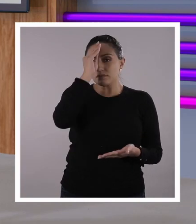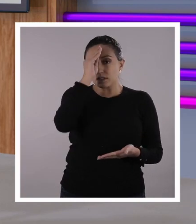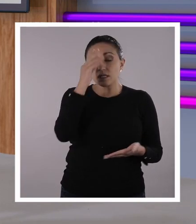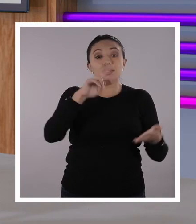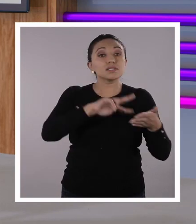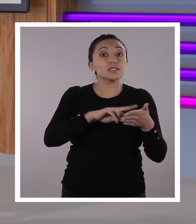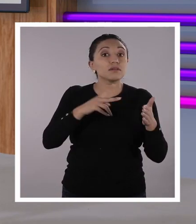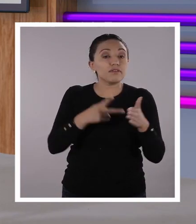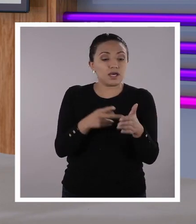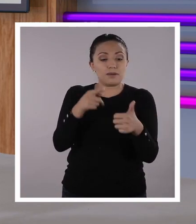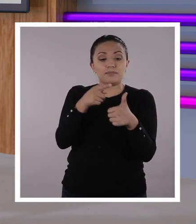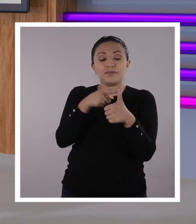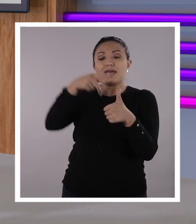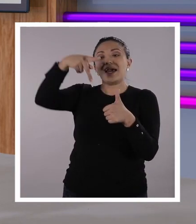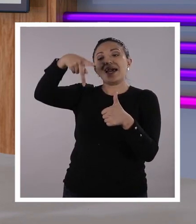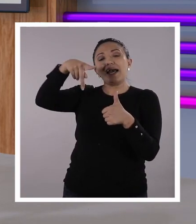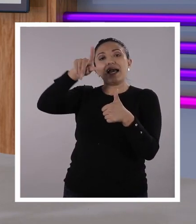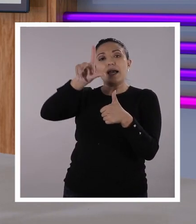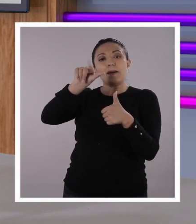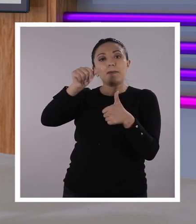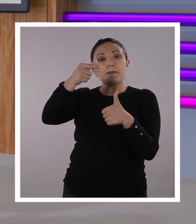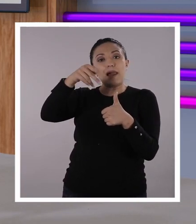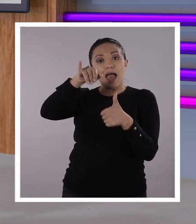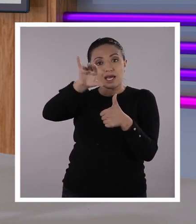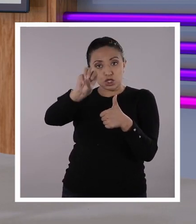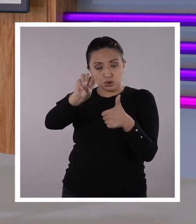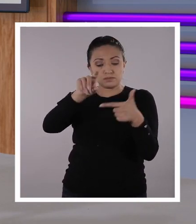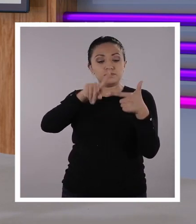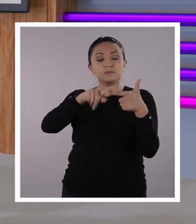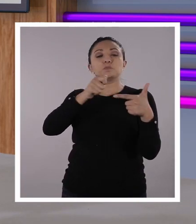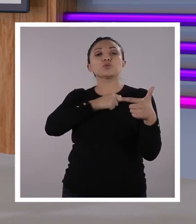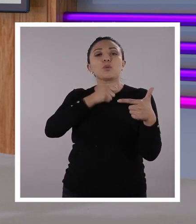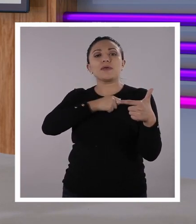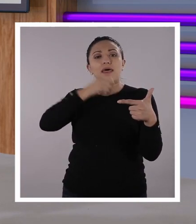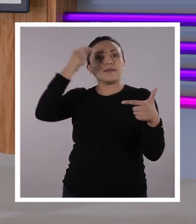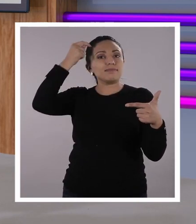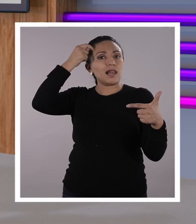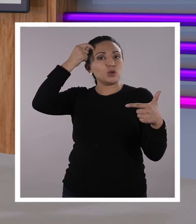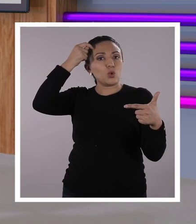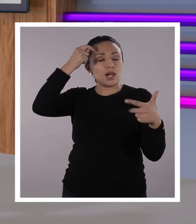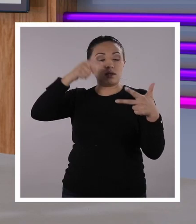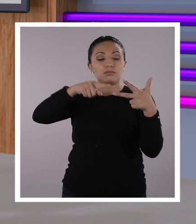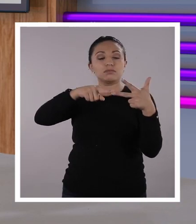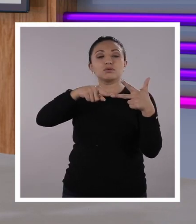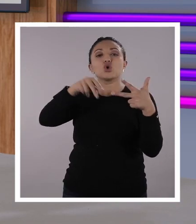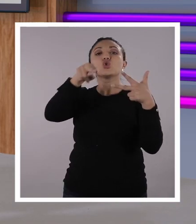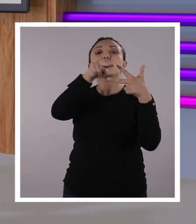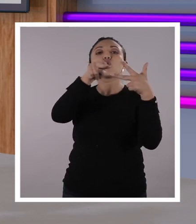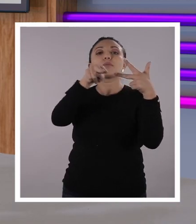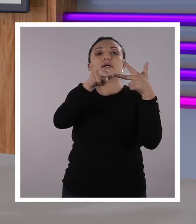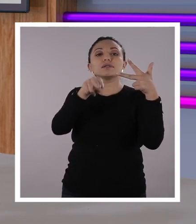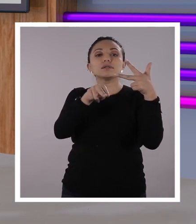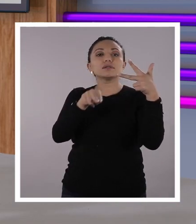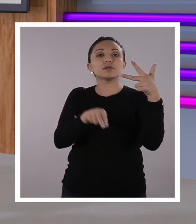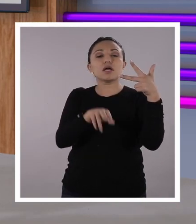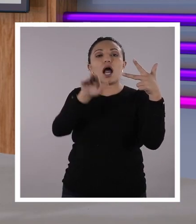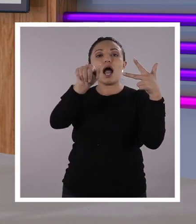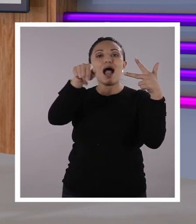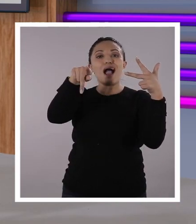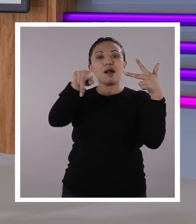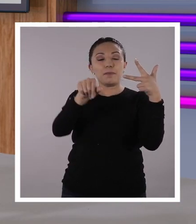un plagio, qué es la propiedad intelectual y qué es esto de las normas APA y cómo citar